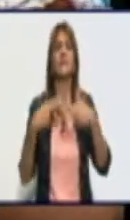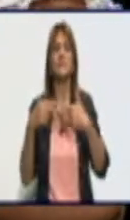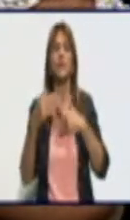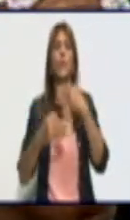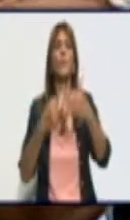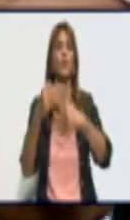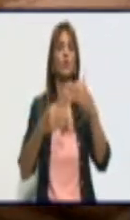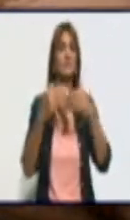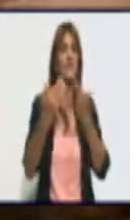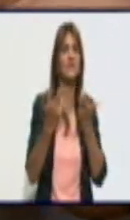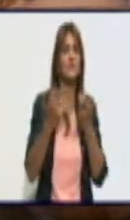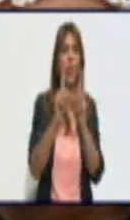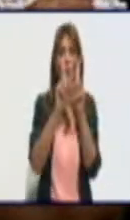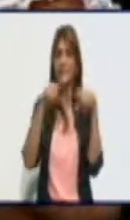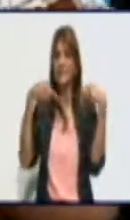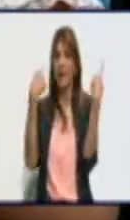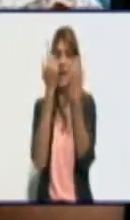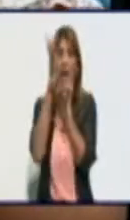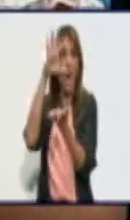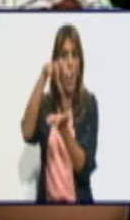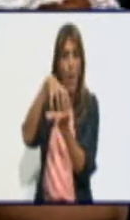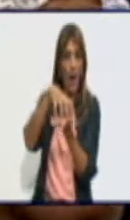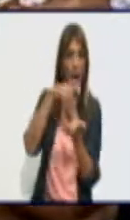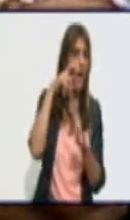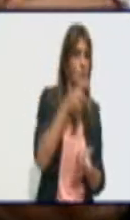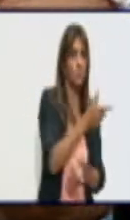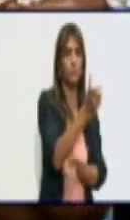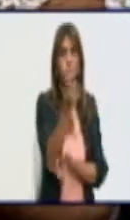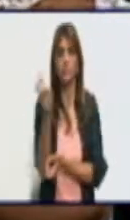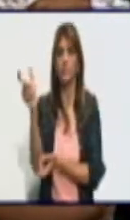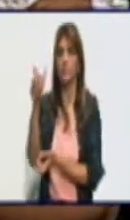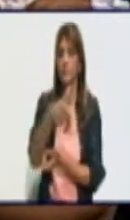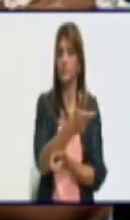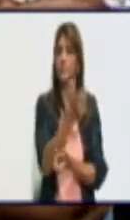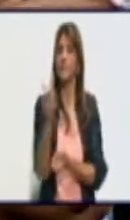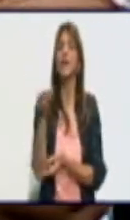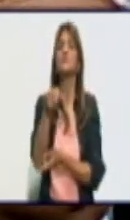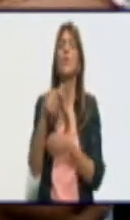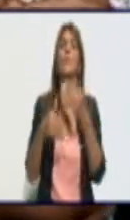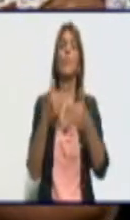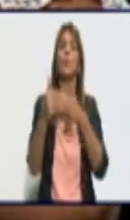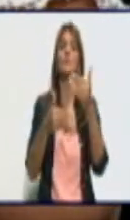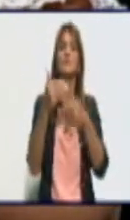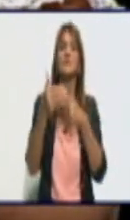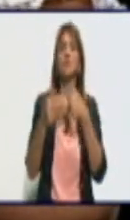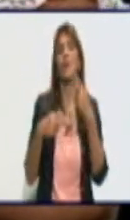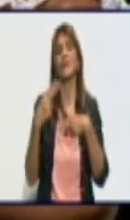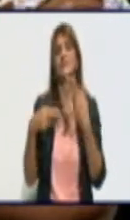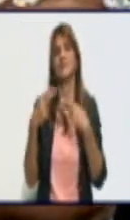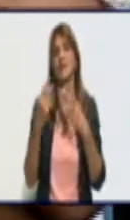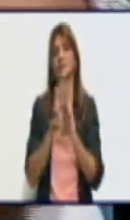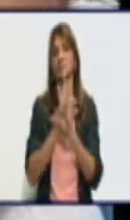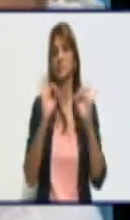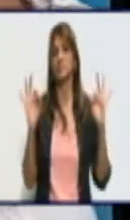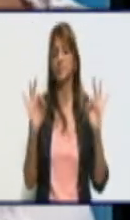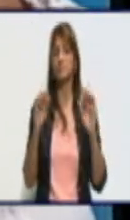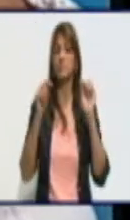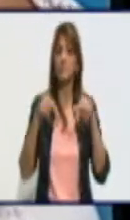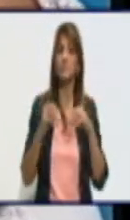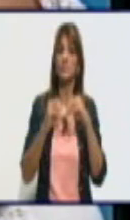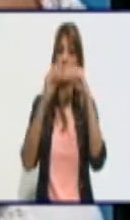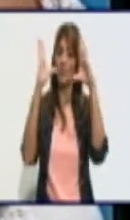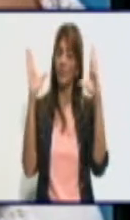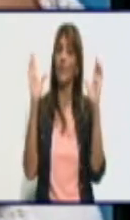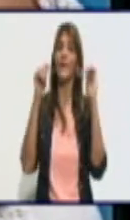desinfección, pasarles rayos ultravioleta, aquello, es un proceso especial que se hace. Y se une a esto que hoy, en la mañana de hoy,